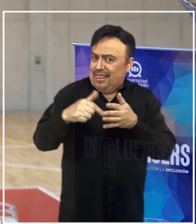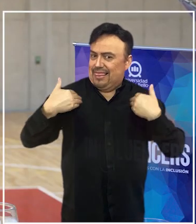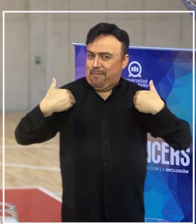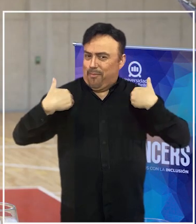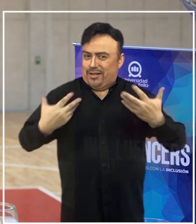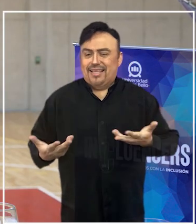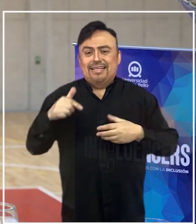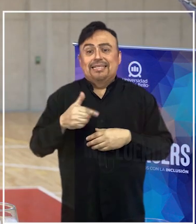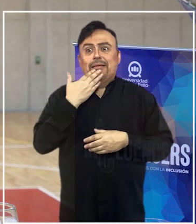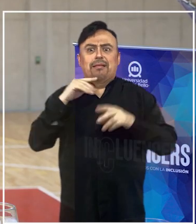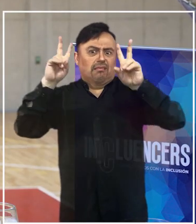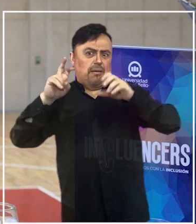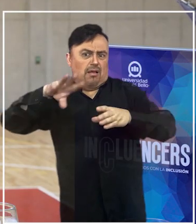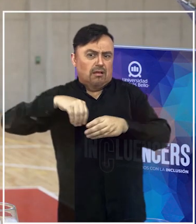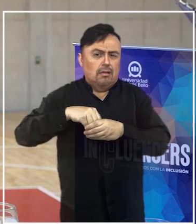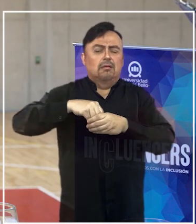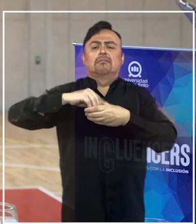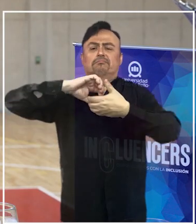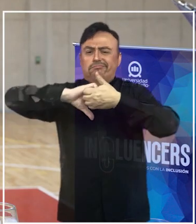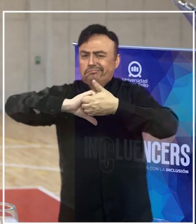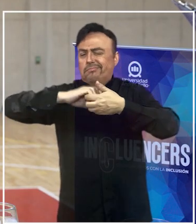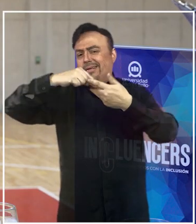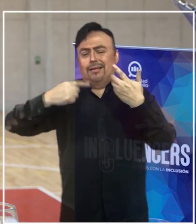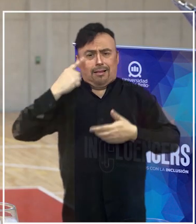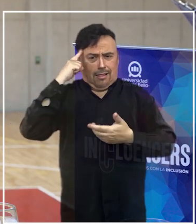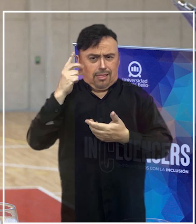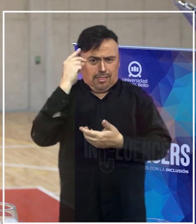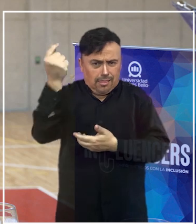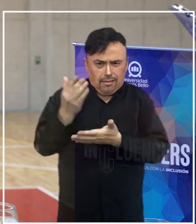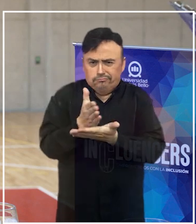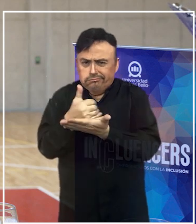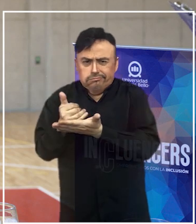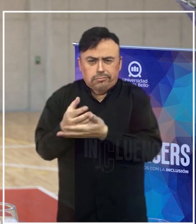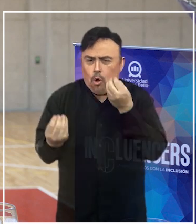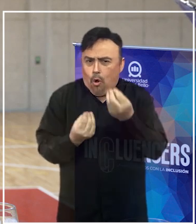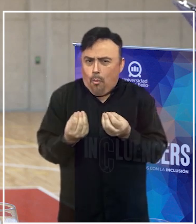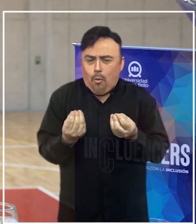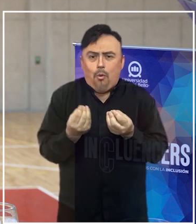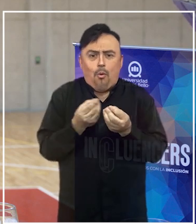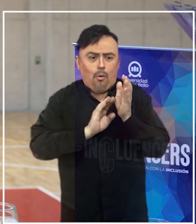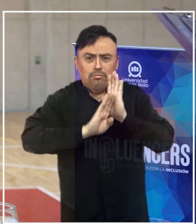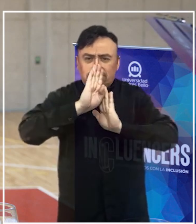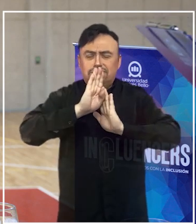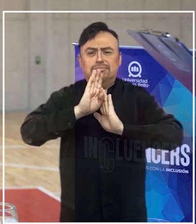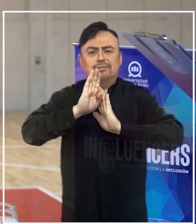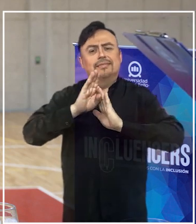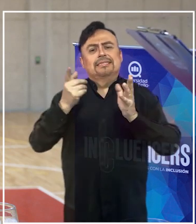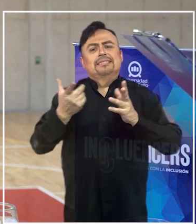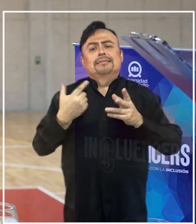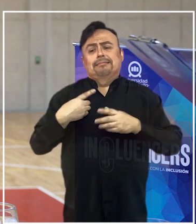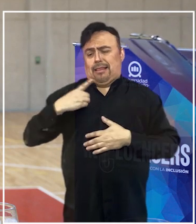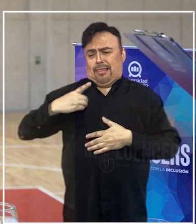temas también de inclusión, de género, con estrategias de desarrollo de varias